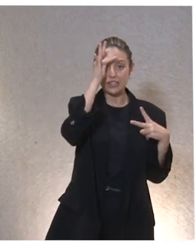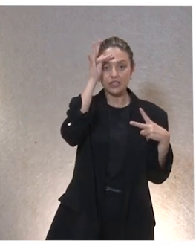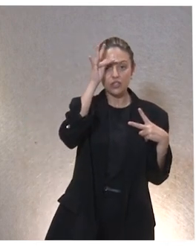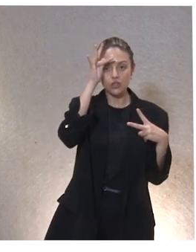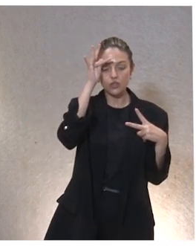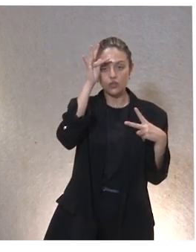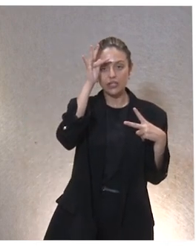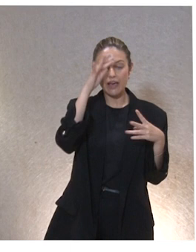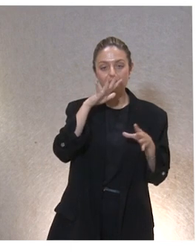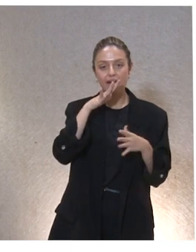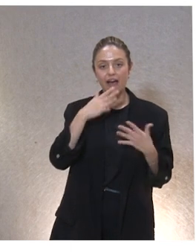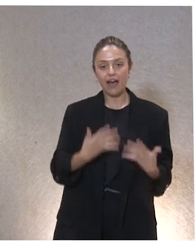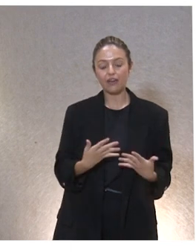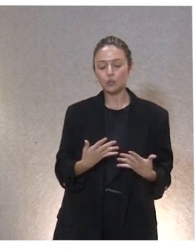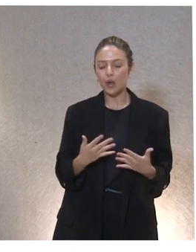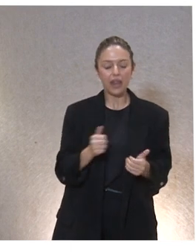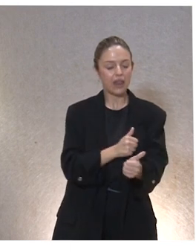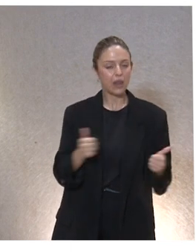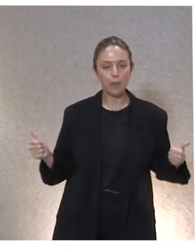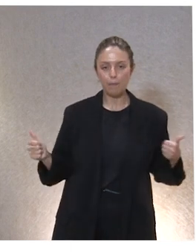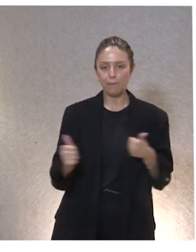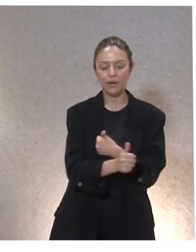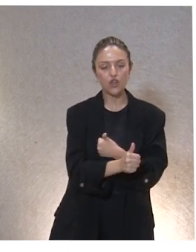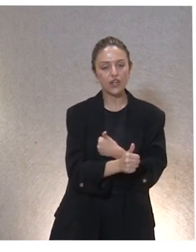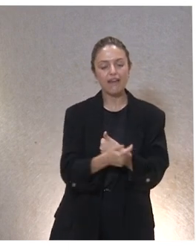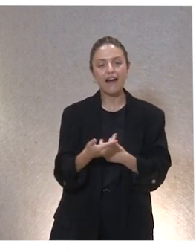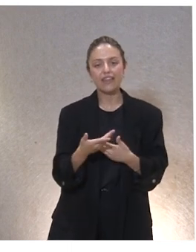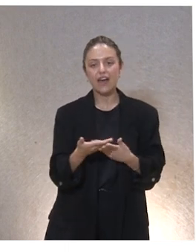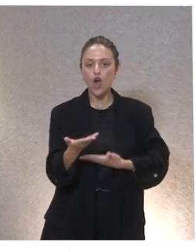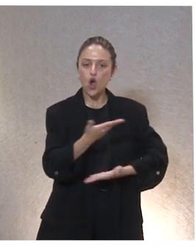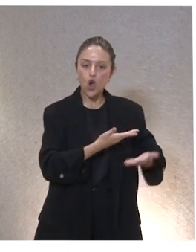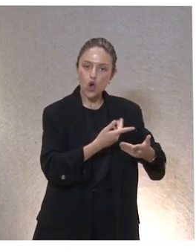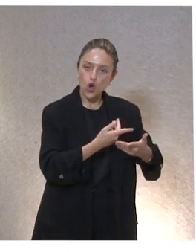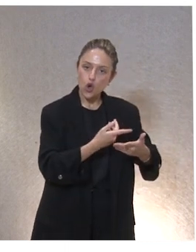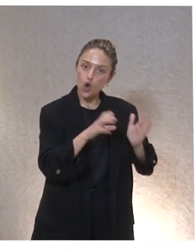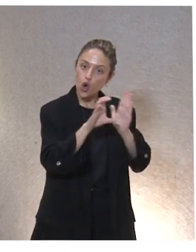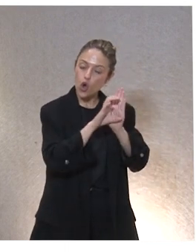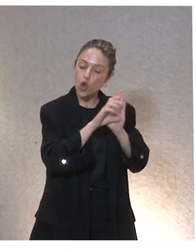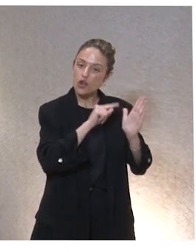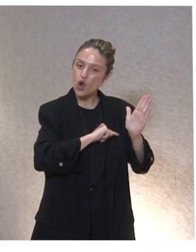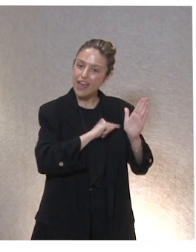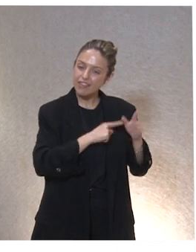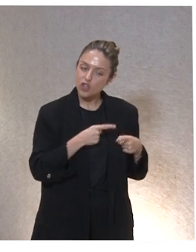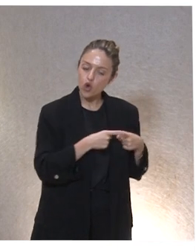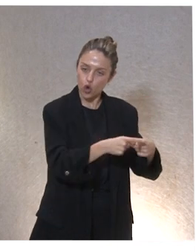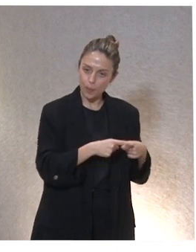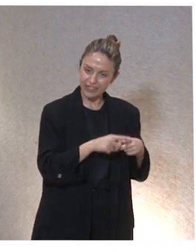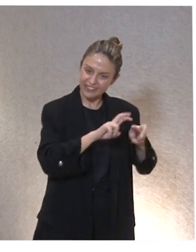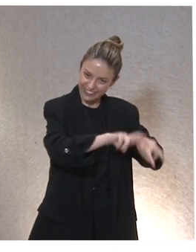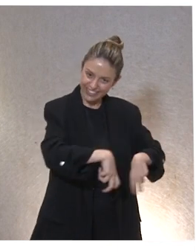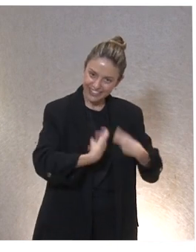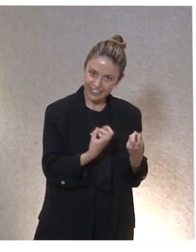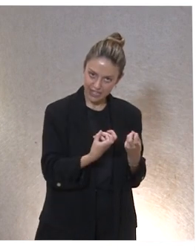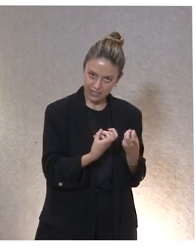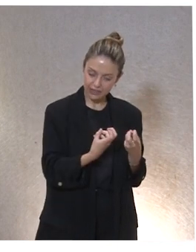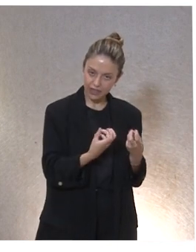hemos tomado como prioridad compartir y revisar el código ético, actualizarlo. Y hacemos